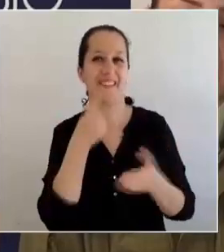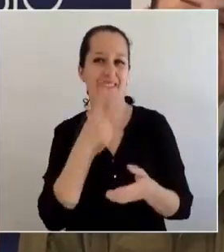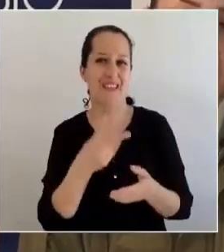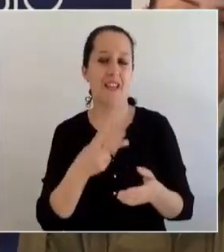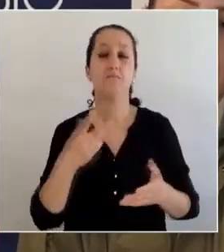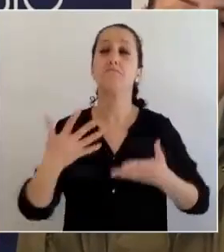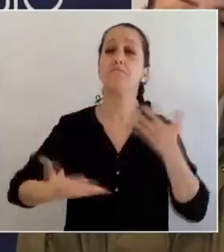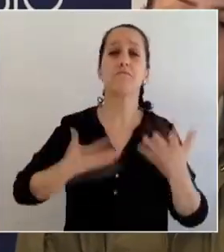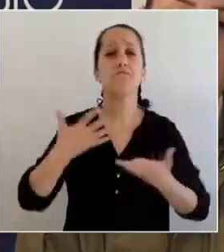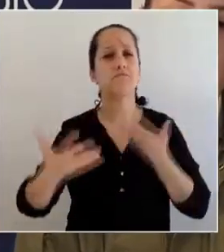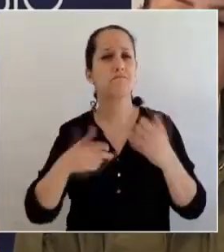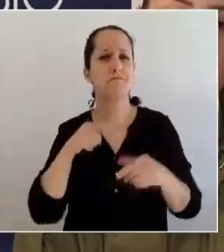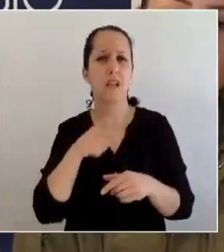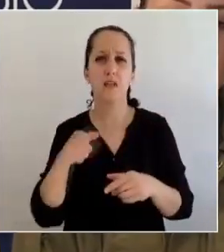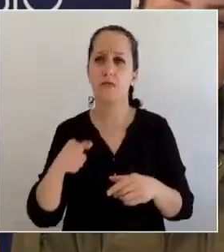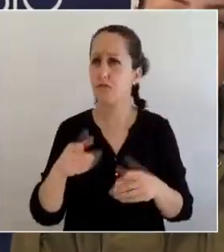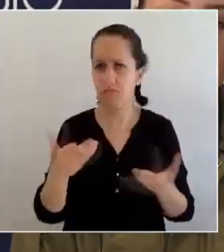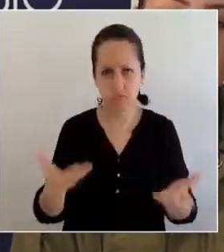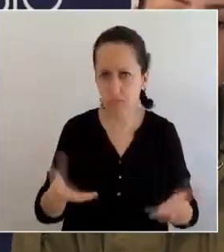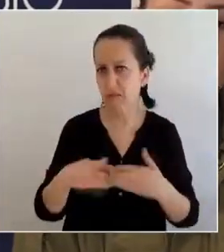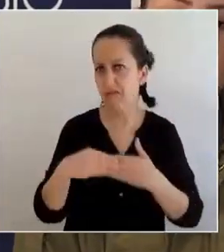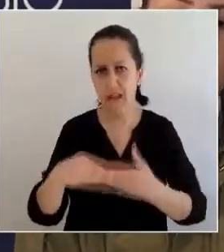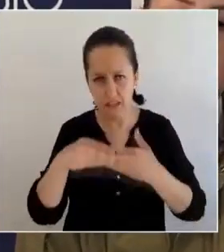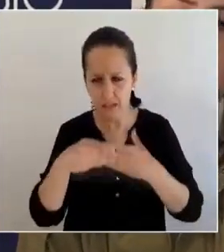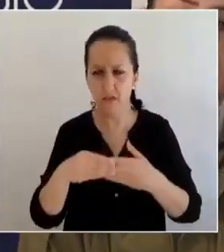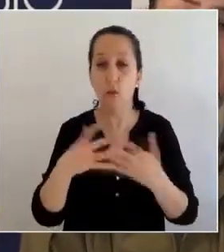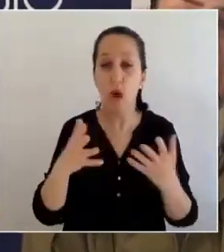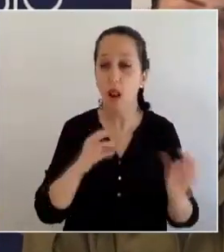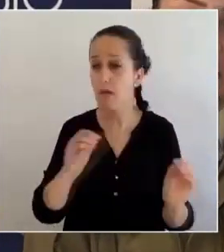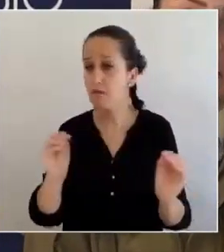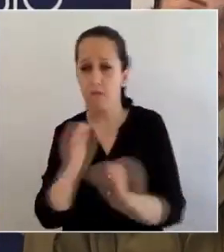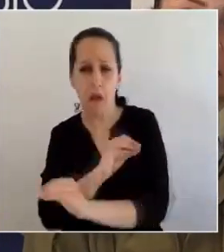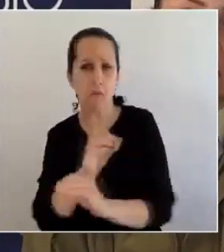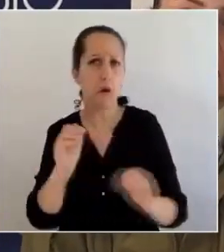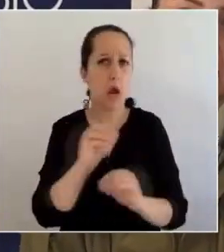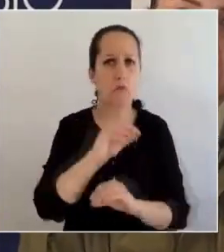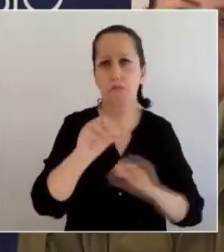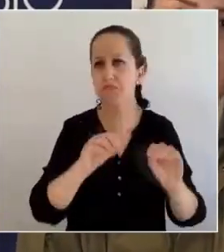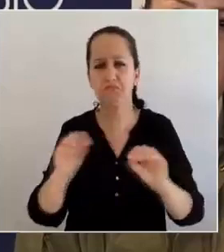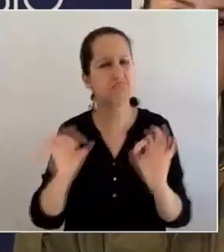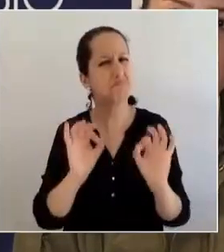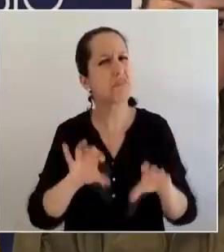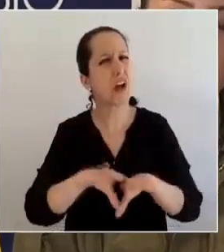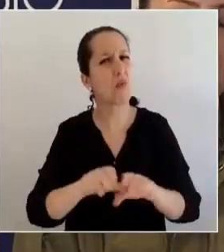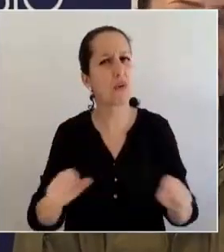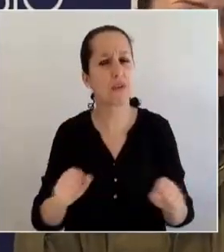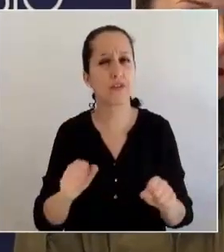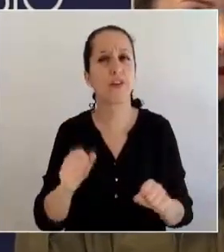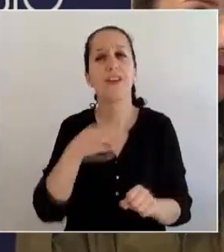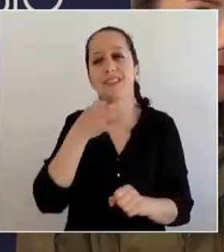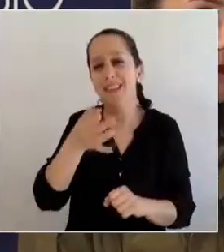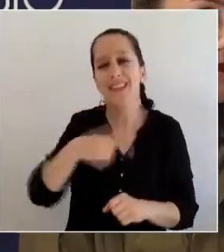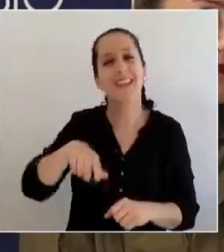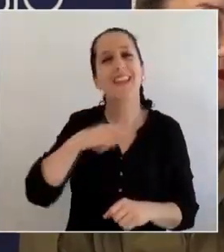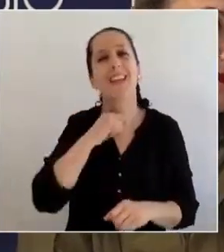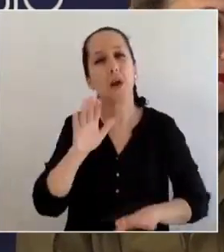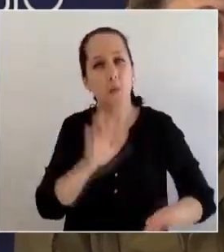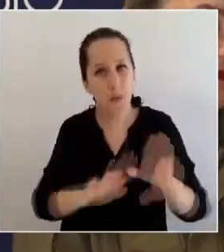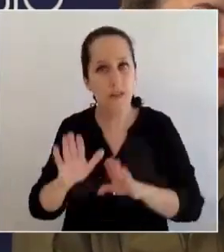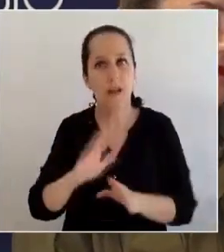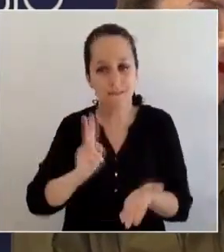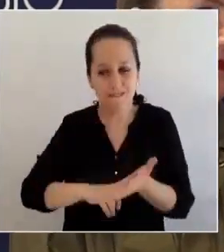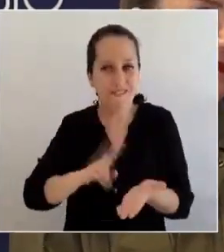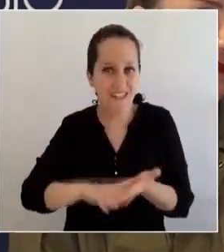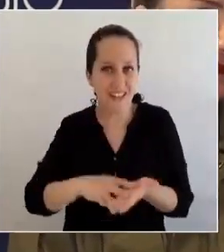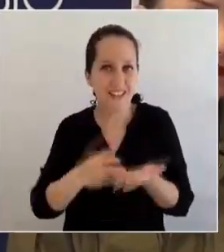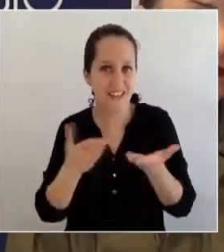Los artistas, como ustedes saben, estuvieron disponibles, flexibles al cambio. Y lo más importante es que cuando uno dice que quiere cuidar a las personas, hay que